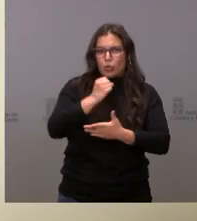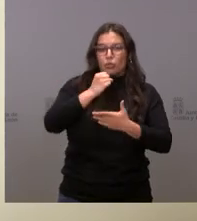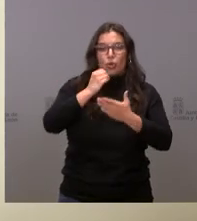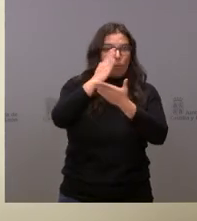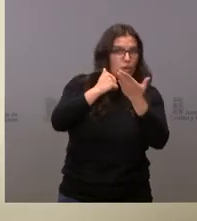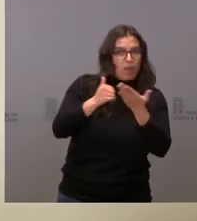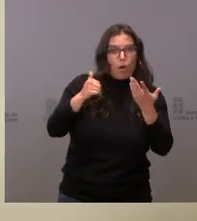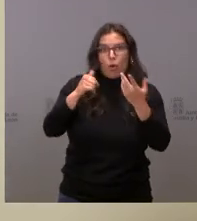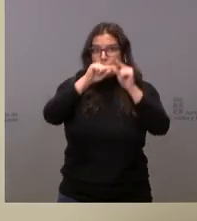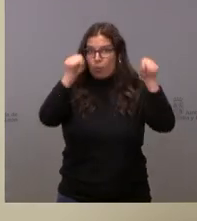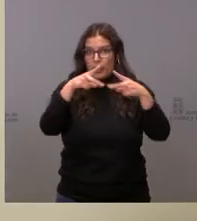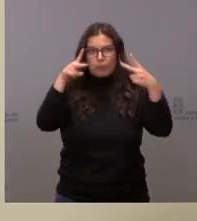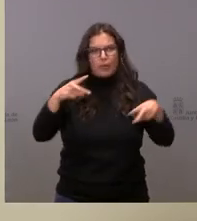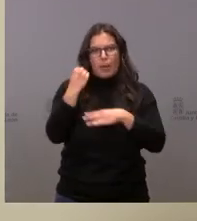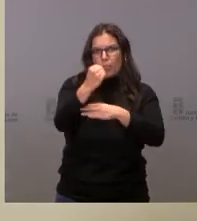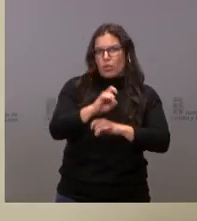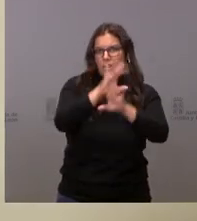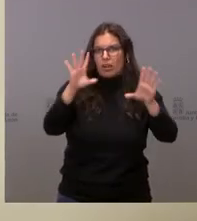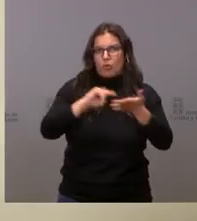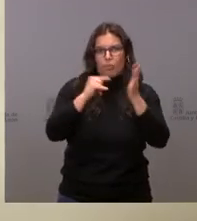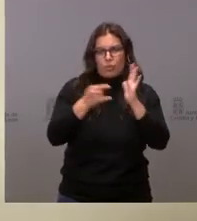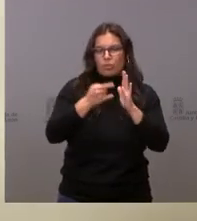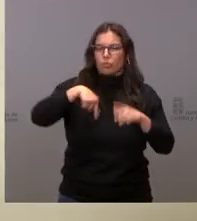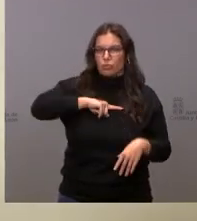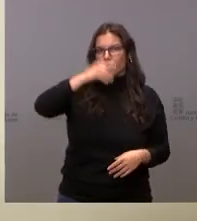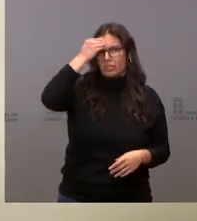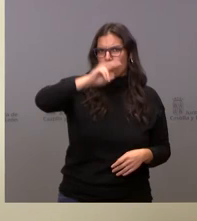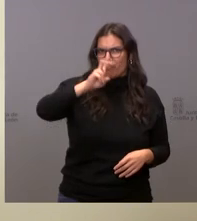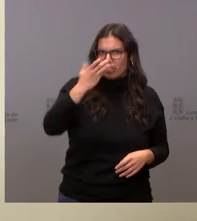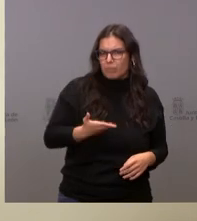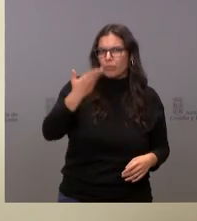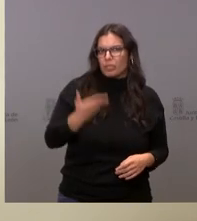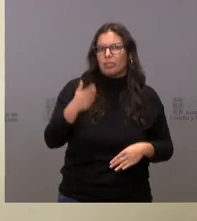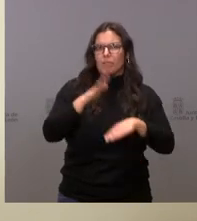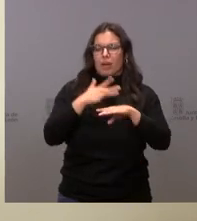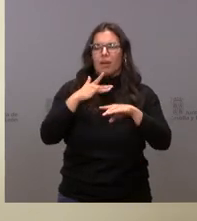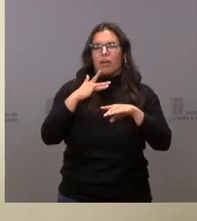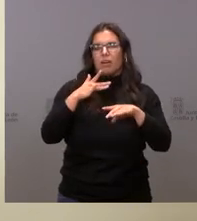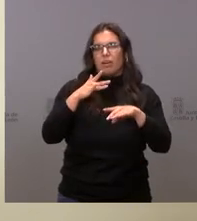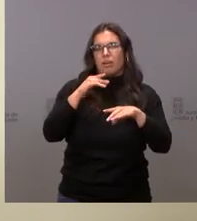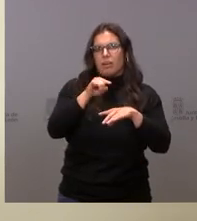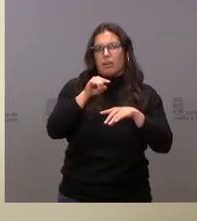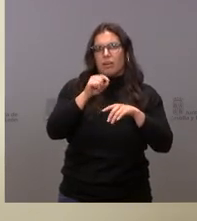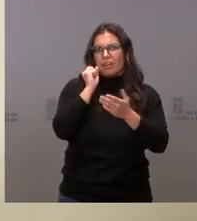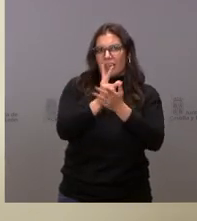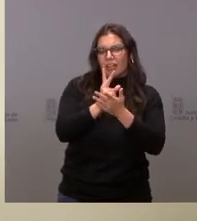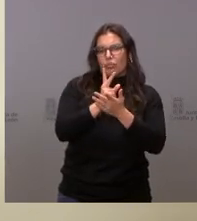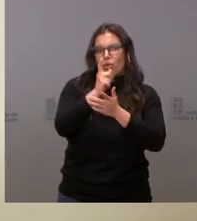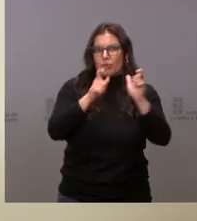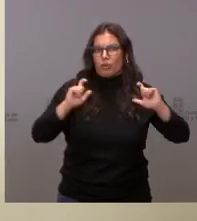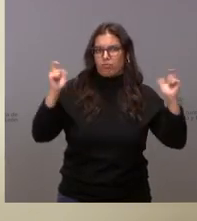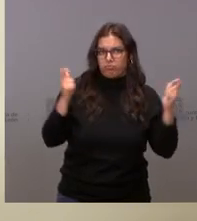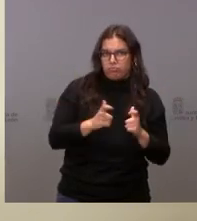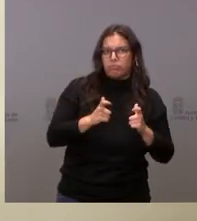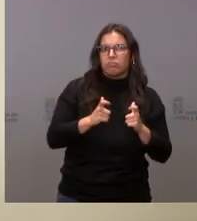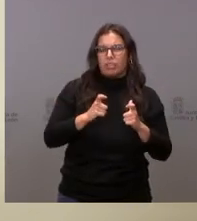apoyan decididamente este proyecto que creemos es muy importante para el reto demográfico en una provincia